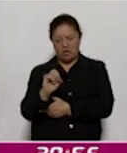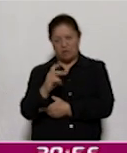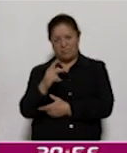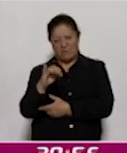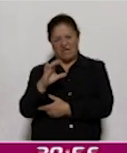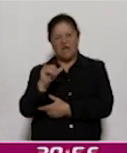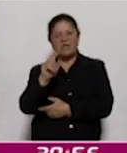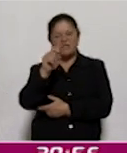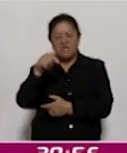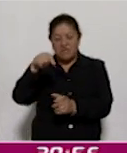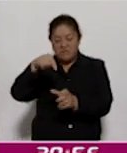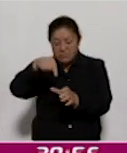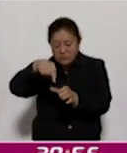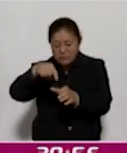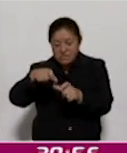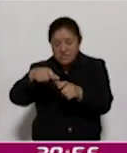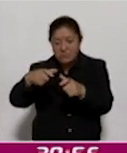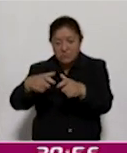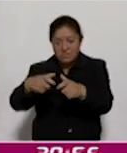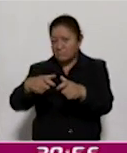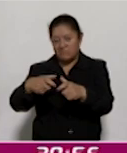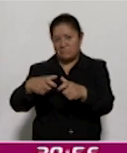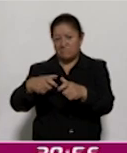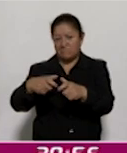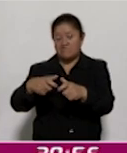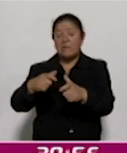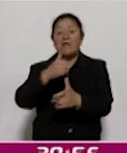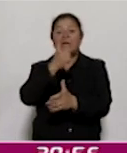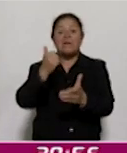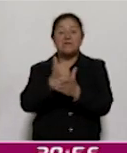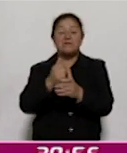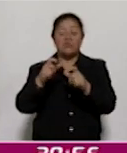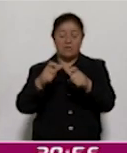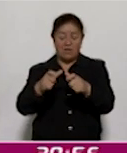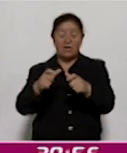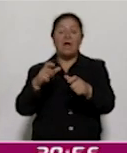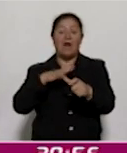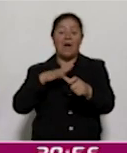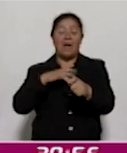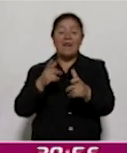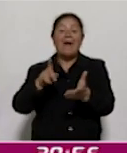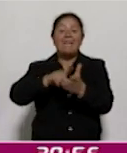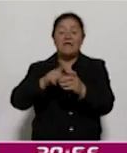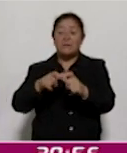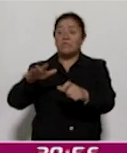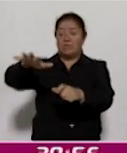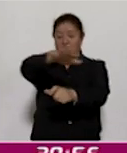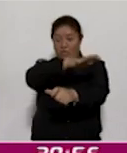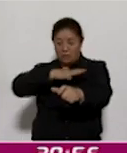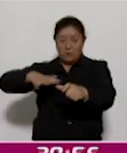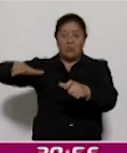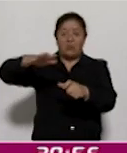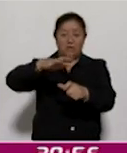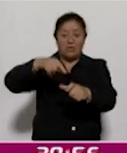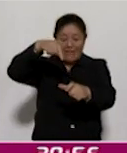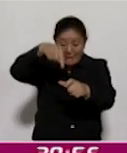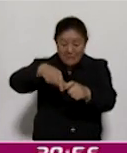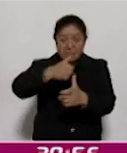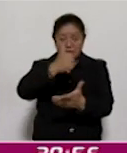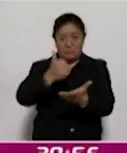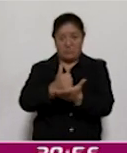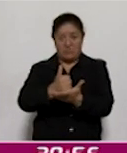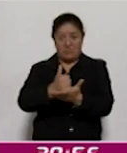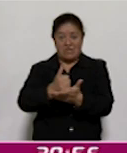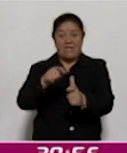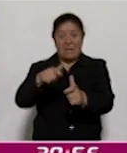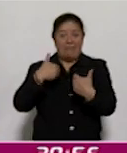ciudad está dentro de un ecosistema y lo que tenemos que hacer es entender ese ecosistema y entender que no somos los